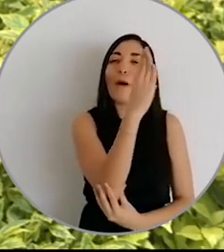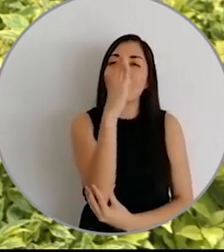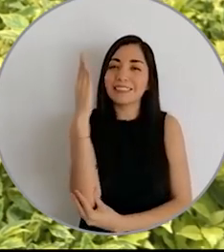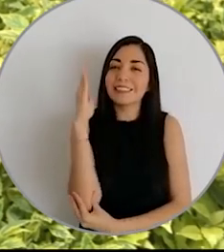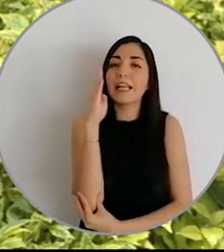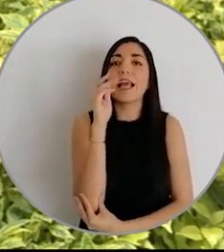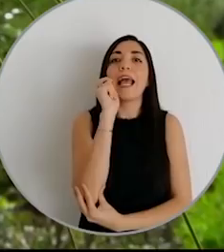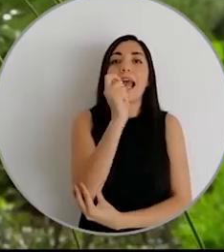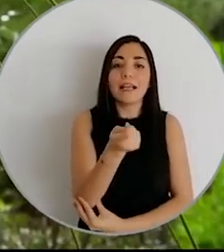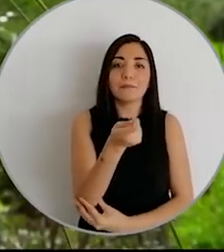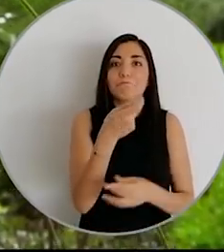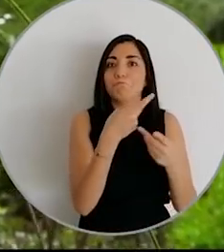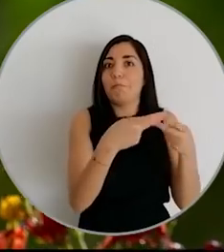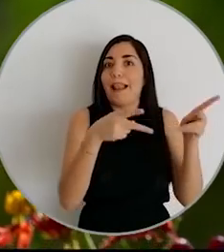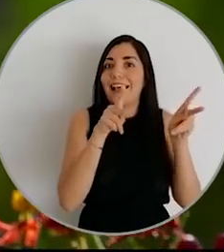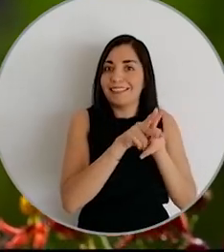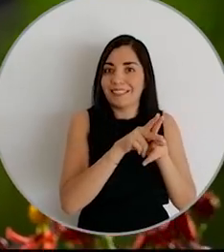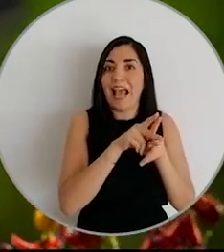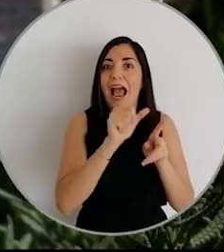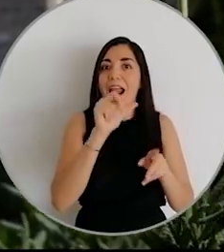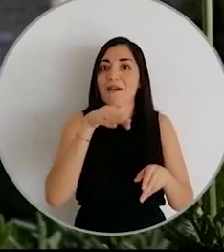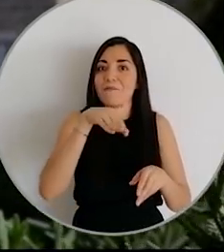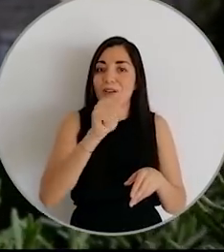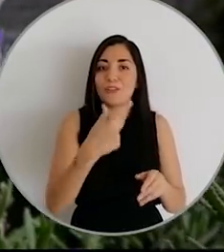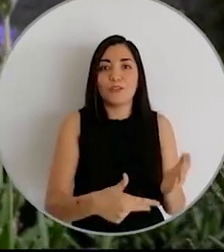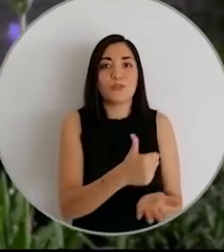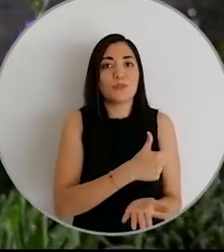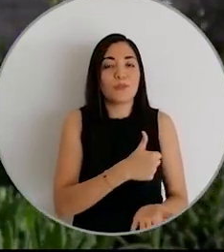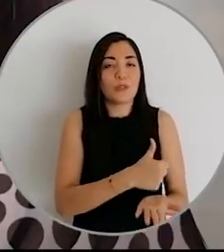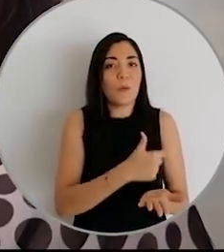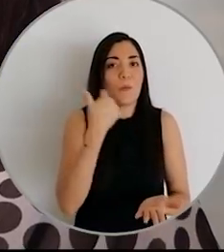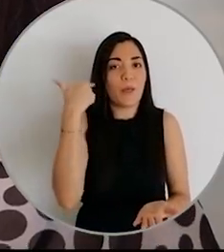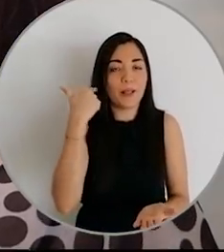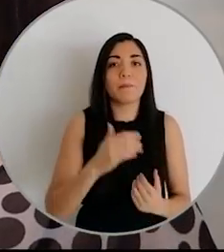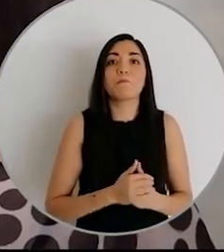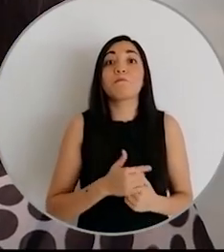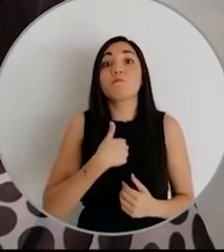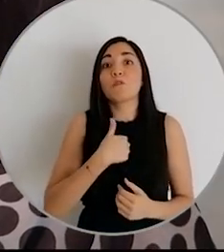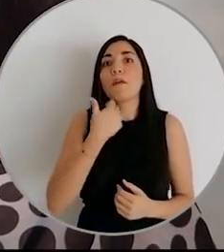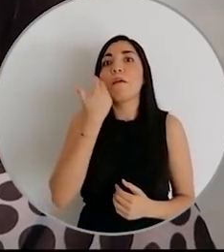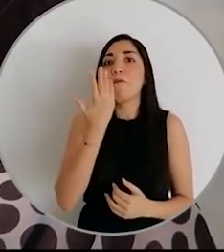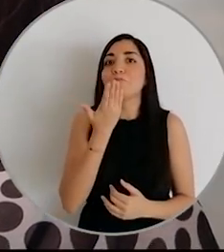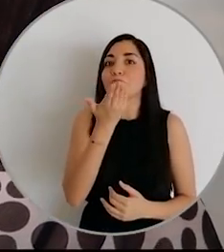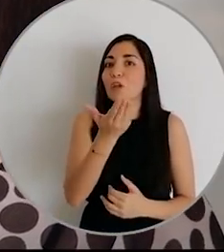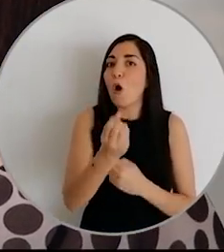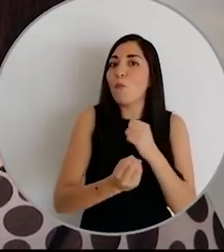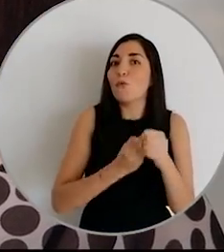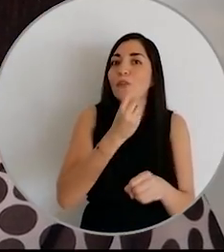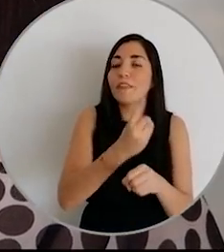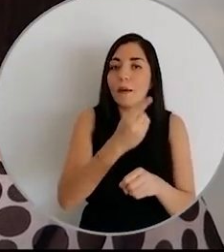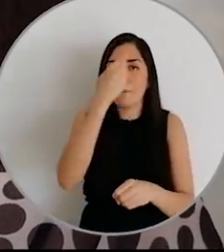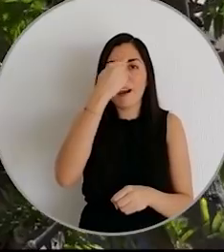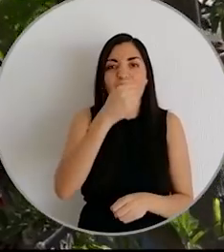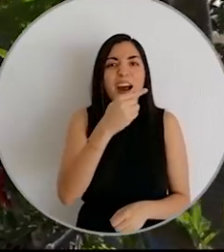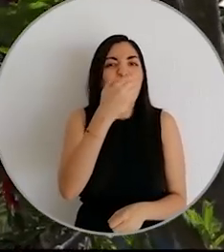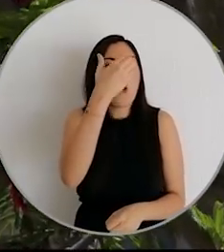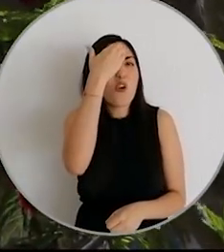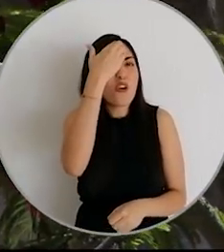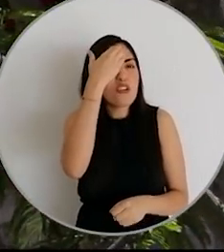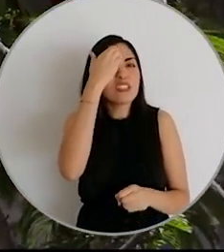Plaza de Armas de la ciudad de Guadalajara. Yo pediría que nos diéramos una oportunidad de conocer el proyecto de manera integral.